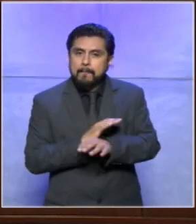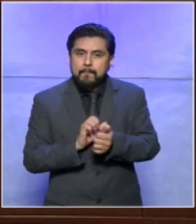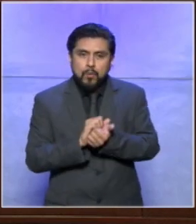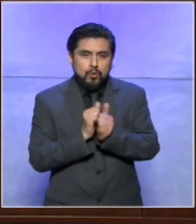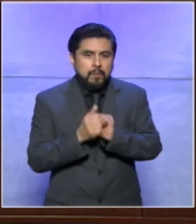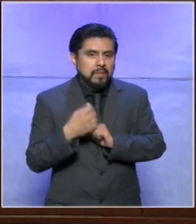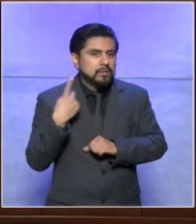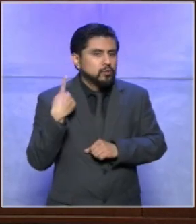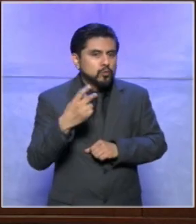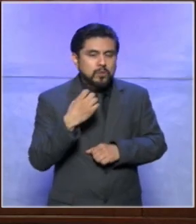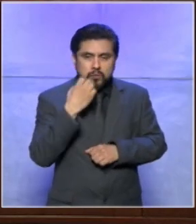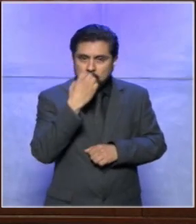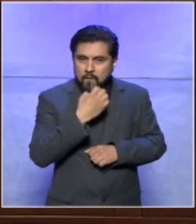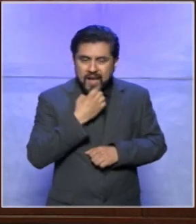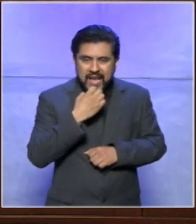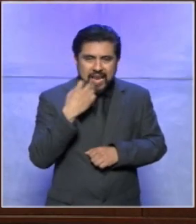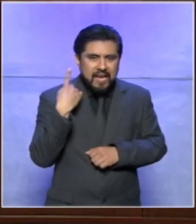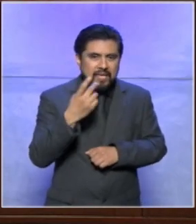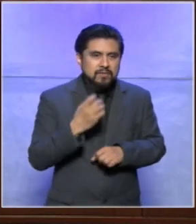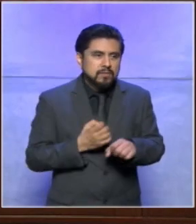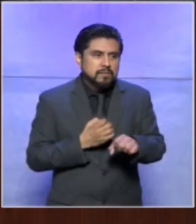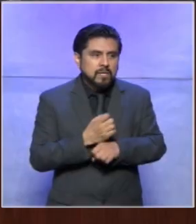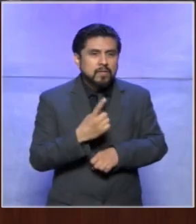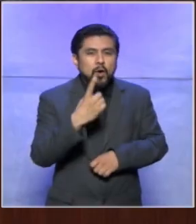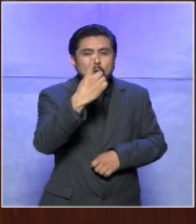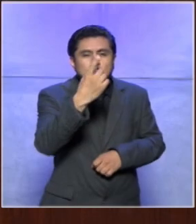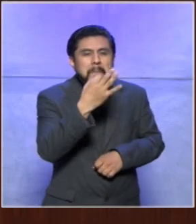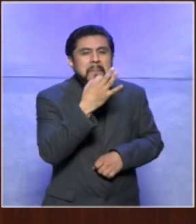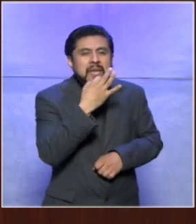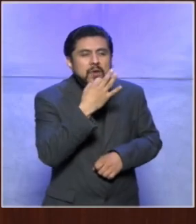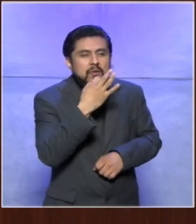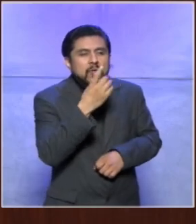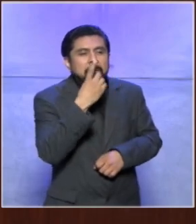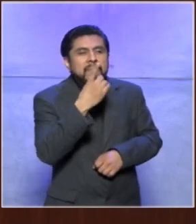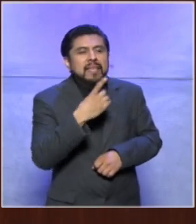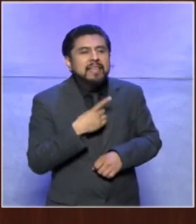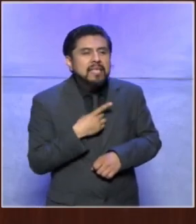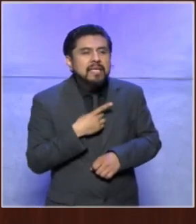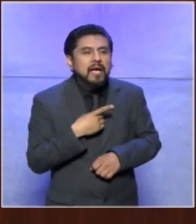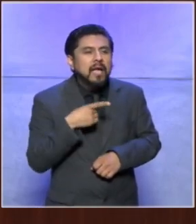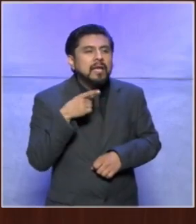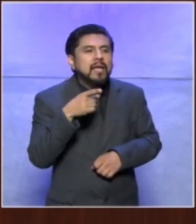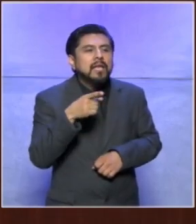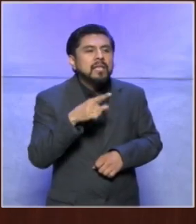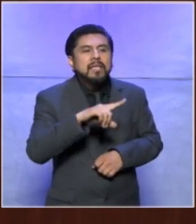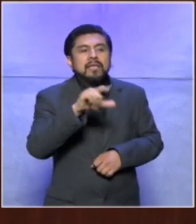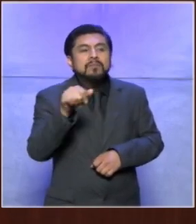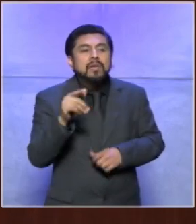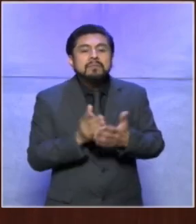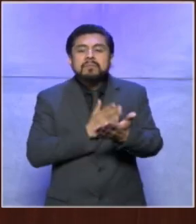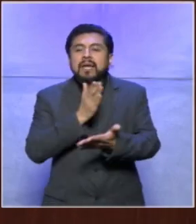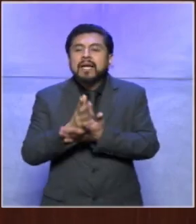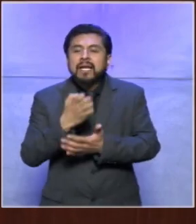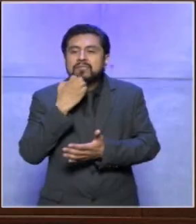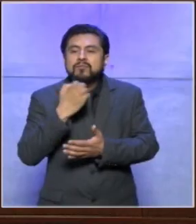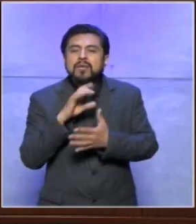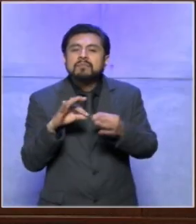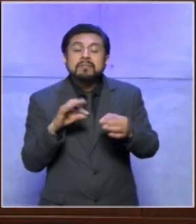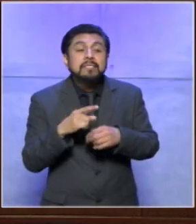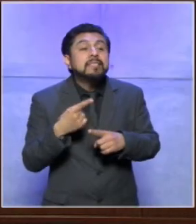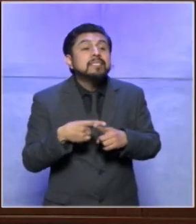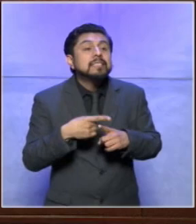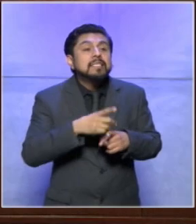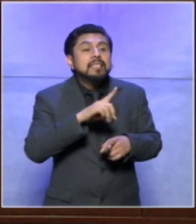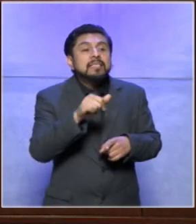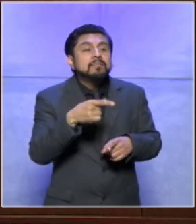vayan a su escuela a su estado y tenemos un minuto para que alguien me diga qué es lo que va a contar en su escuela a ver qué